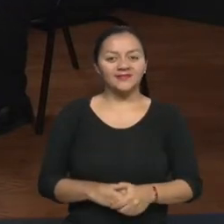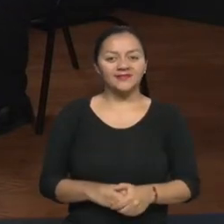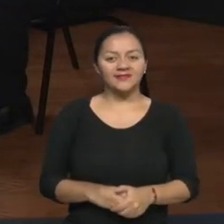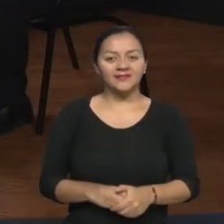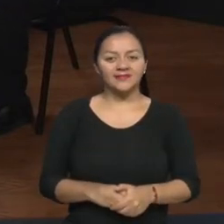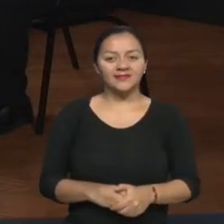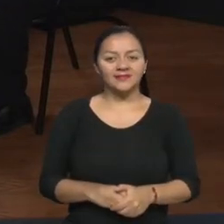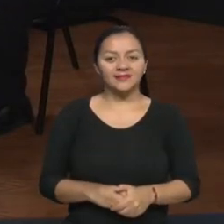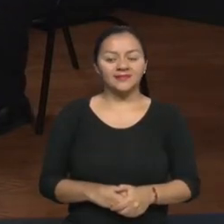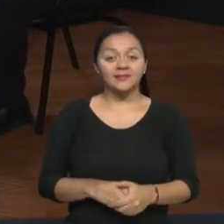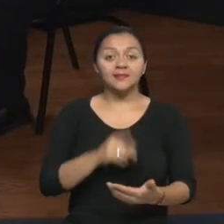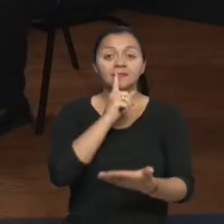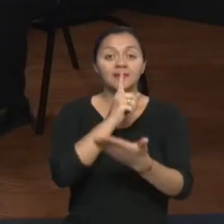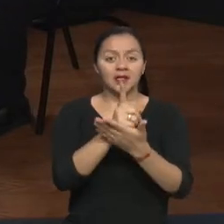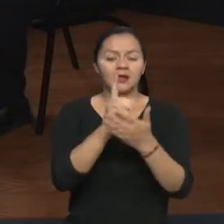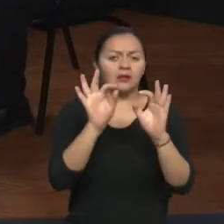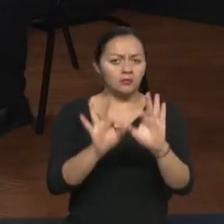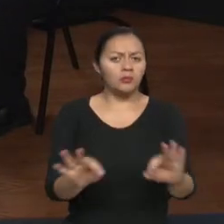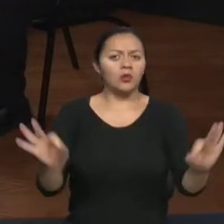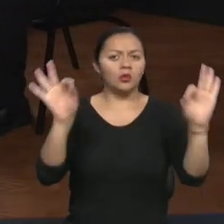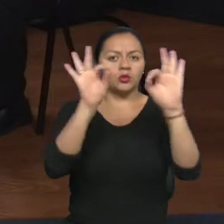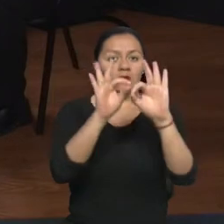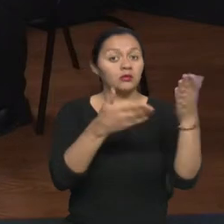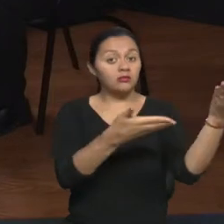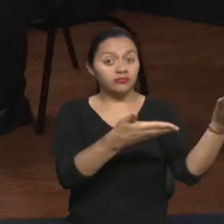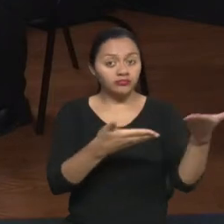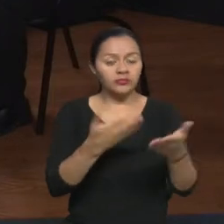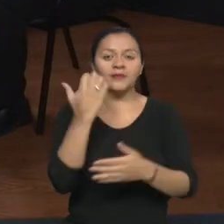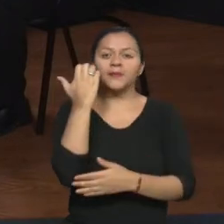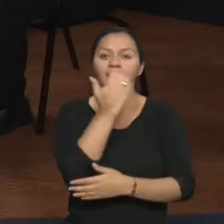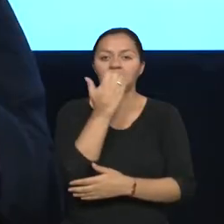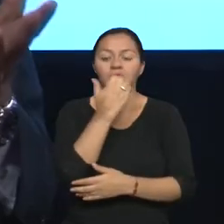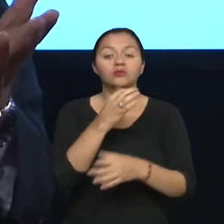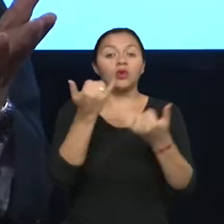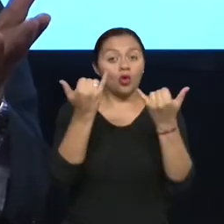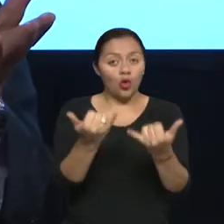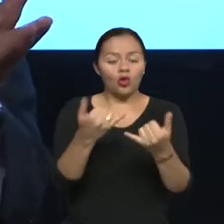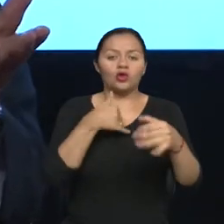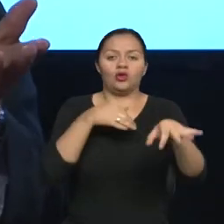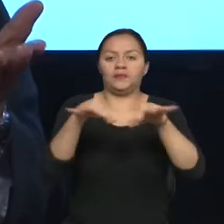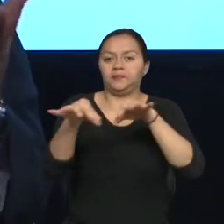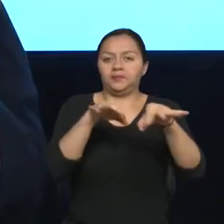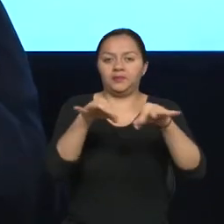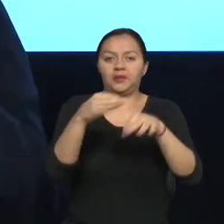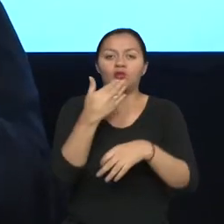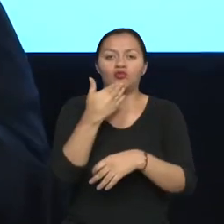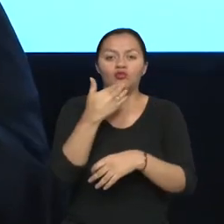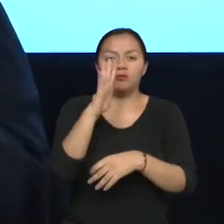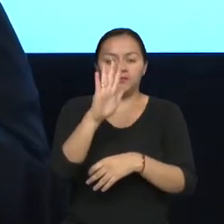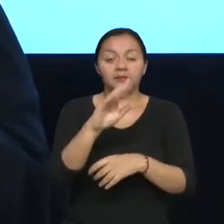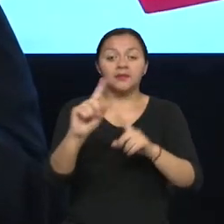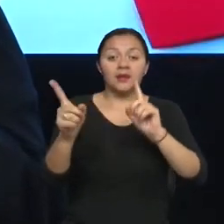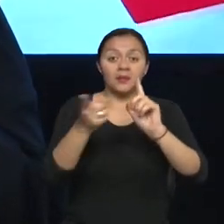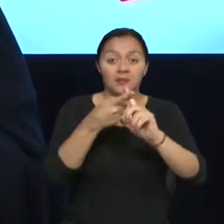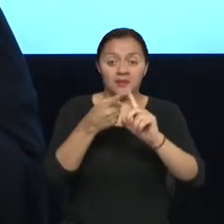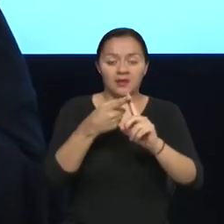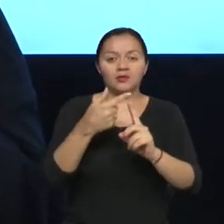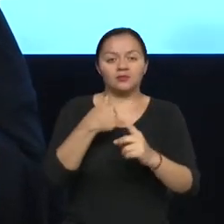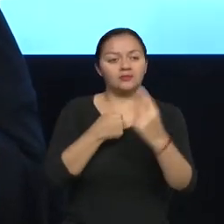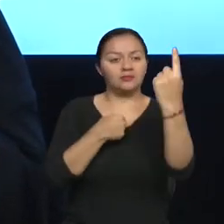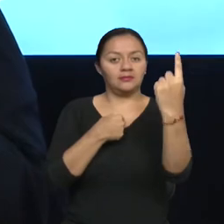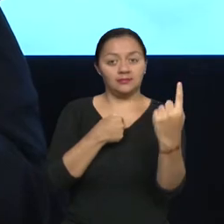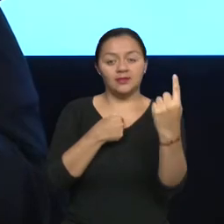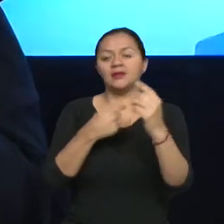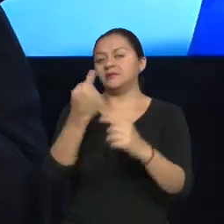Realmente es importante para nosotros tener aquí a Vinicio y debemos explicarles cómo estamos haciendo esta entrevista. Tenemos a nuestro intérprete de